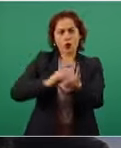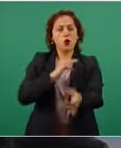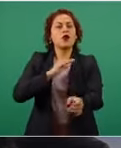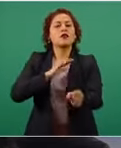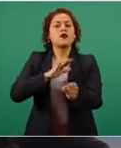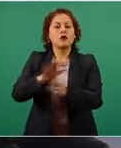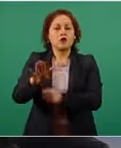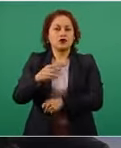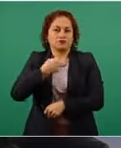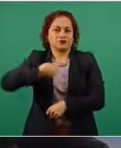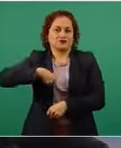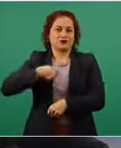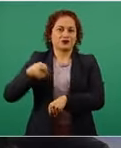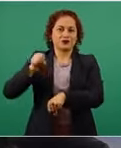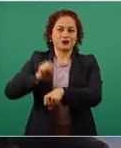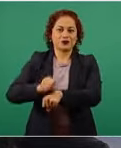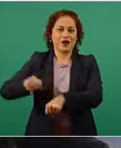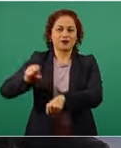presentamos cada semana.